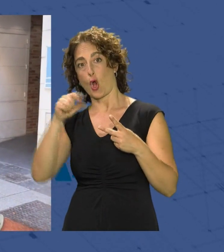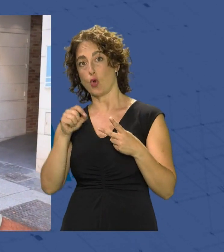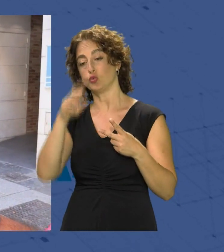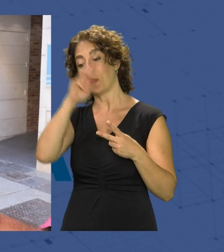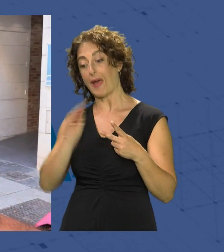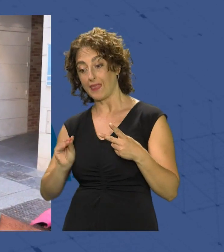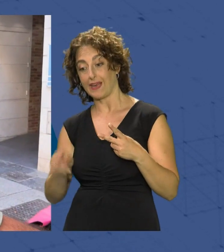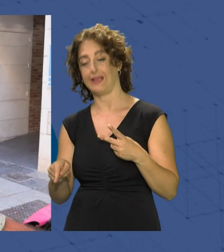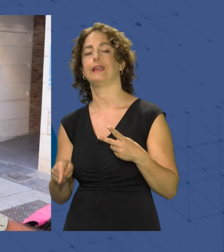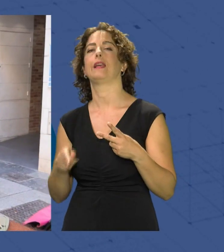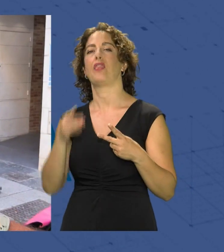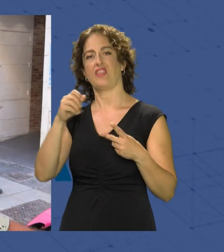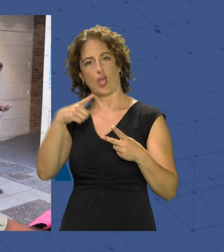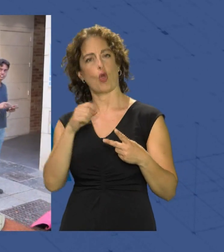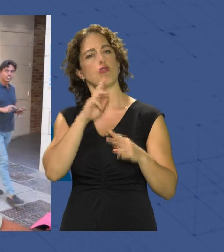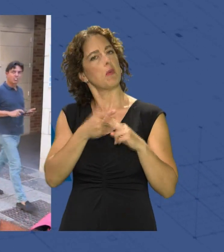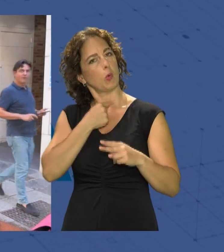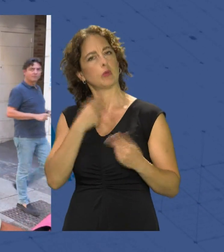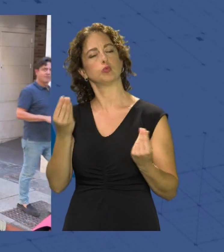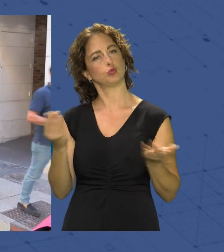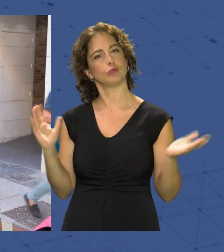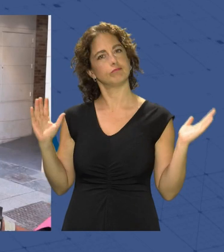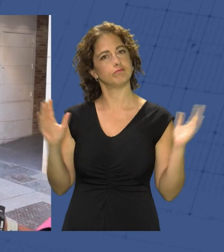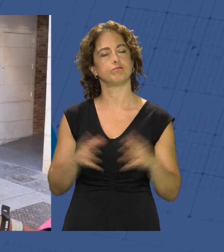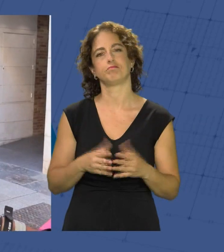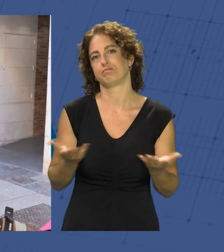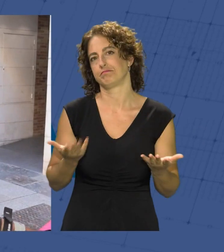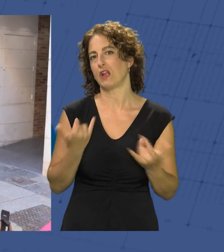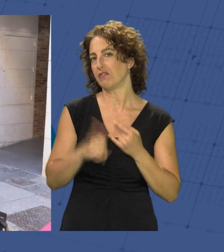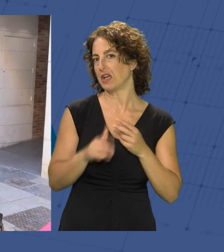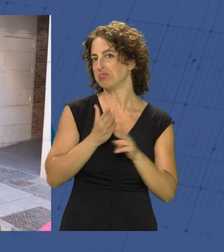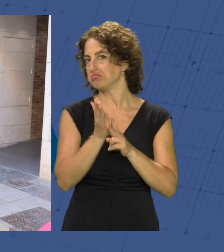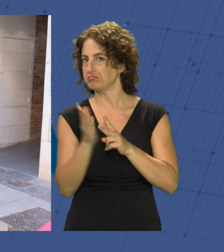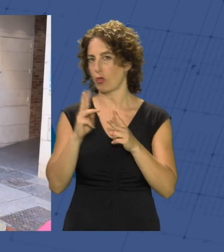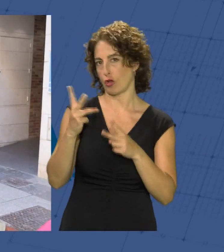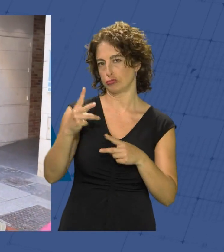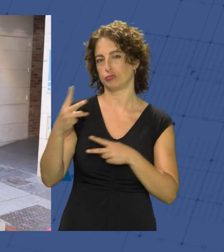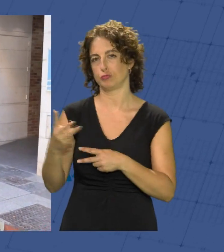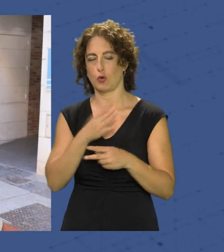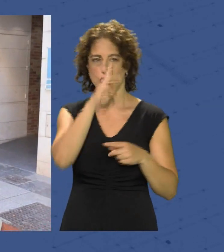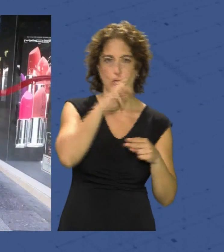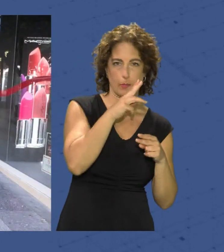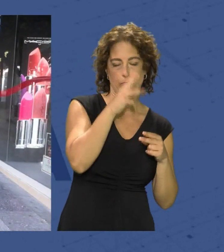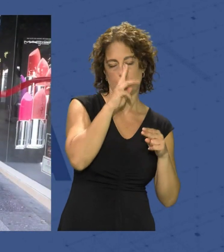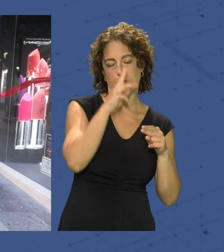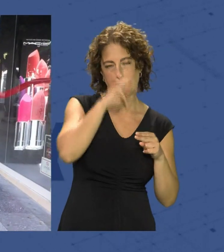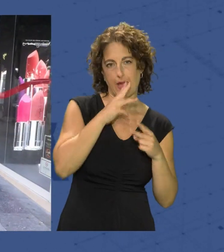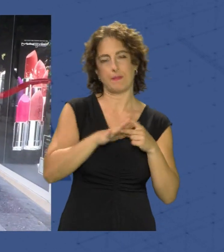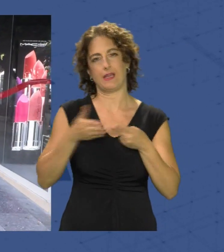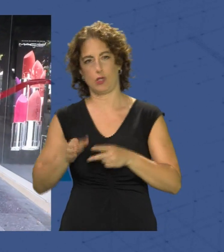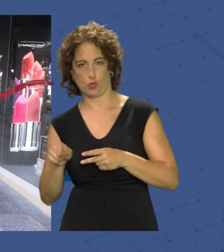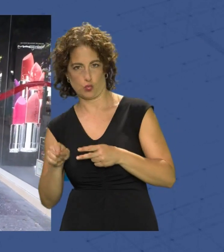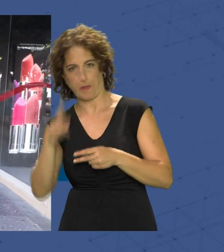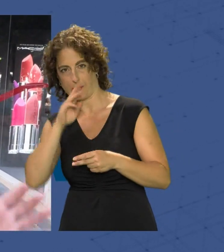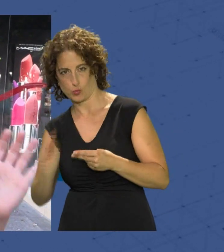pero es que el nombre de Diego me gusta me gusta mucho entonces pues tiré digamos por ahí por los nombres de los dos digamos Hugo la verdad que lo